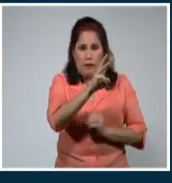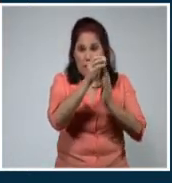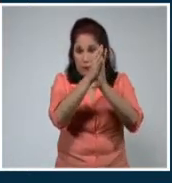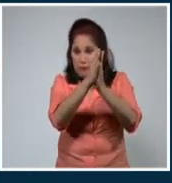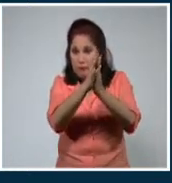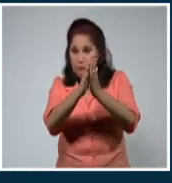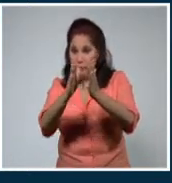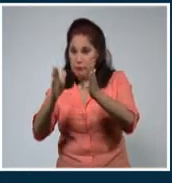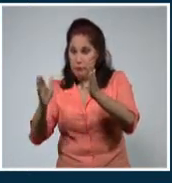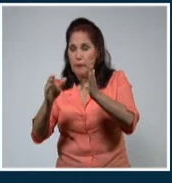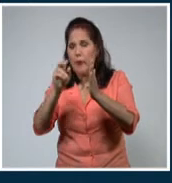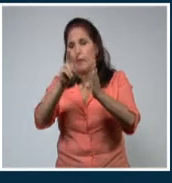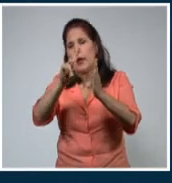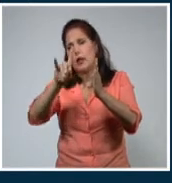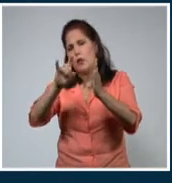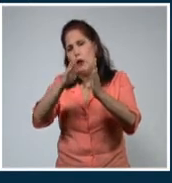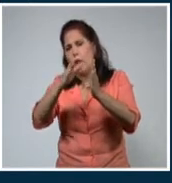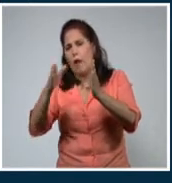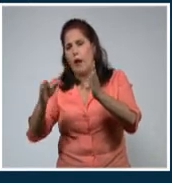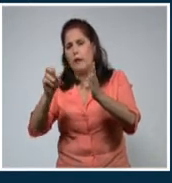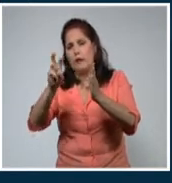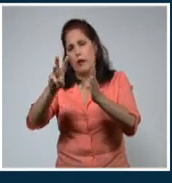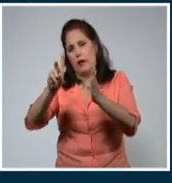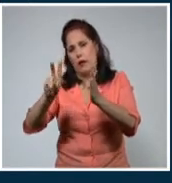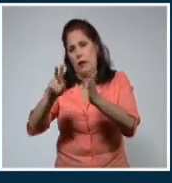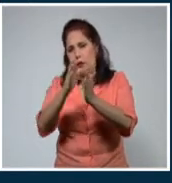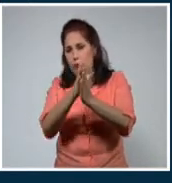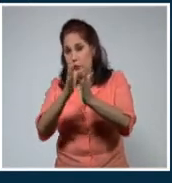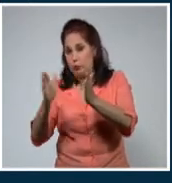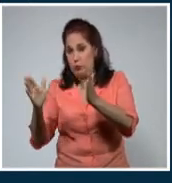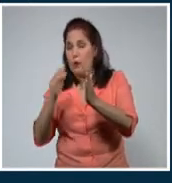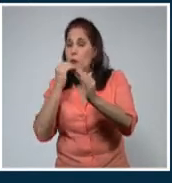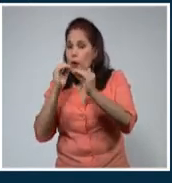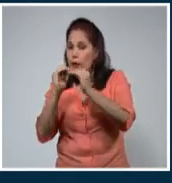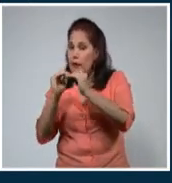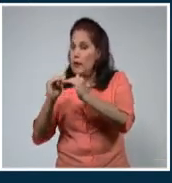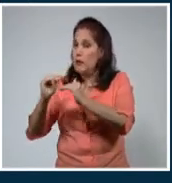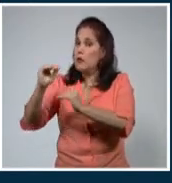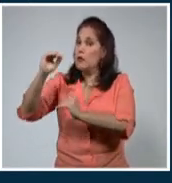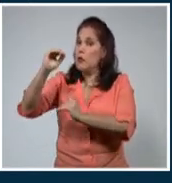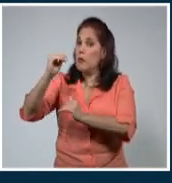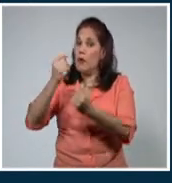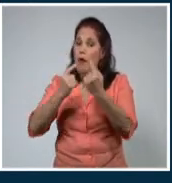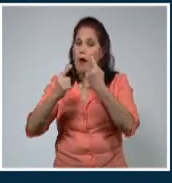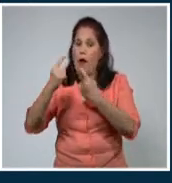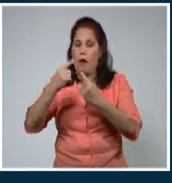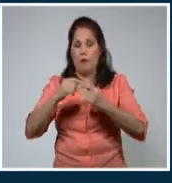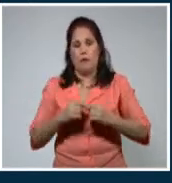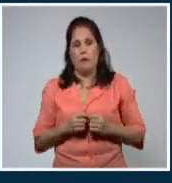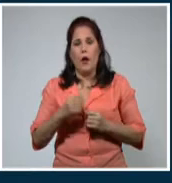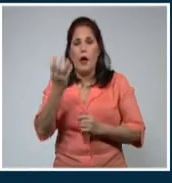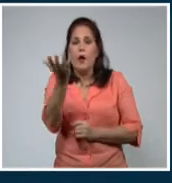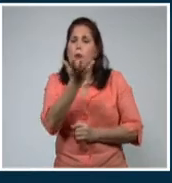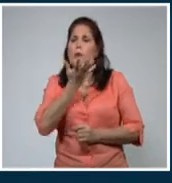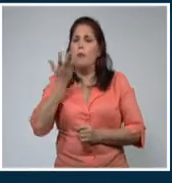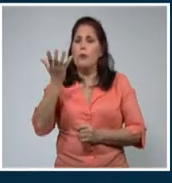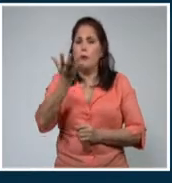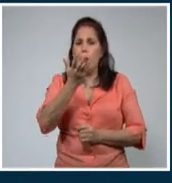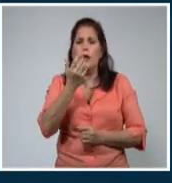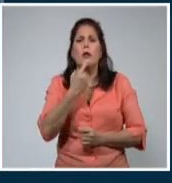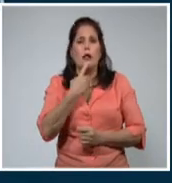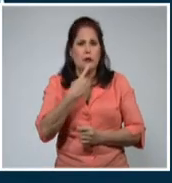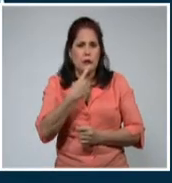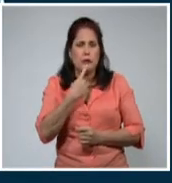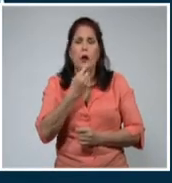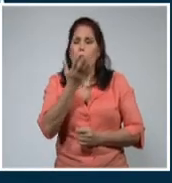archipiélago, entre los 29 y hasta 32 grados Celsius, aunque pueden ser superiores en localidades del interior. Los vientos continuarán todavía de región